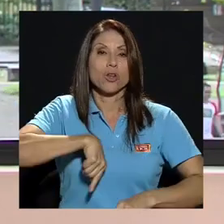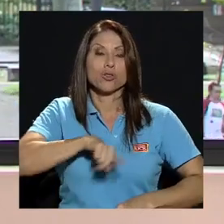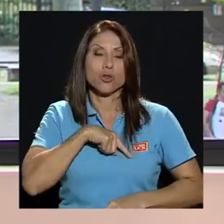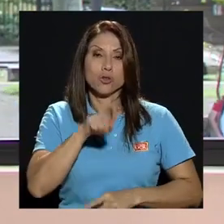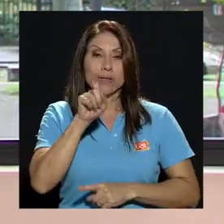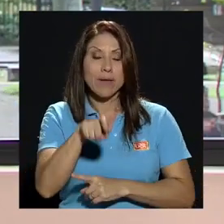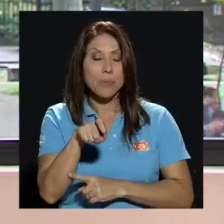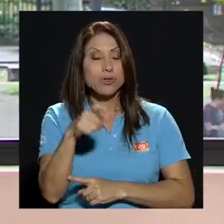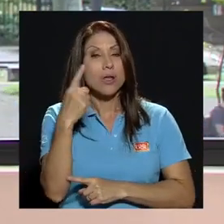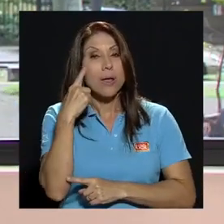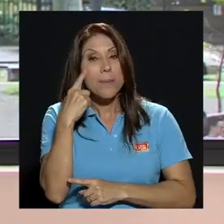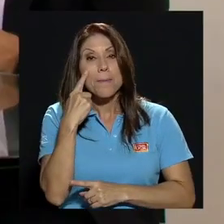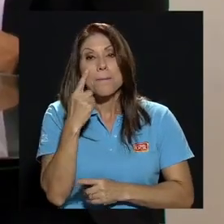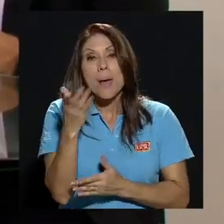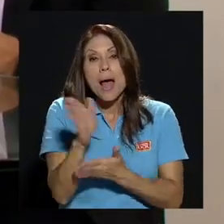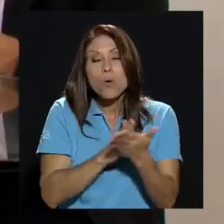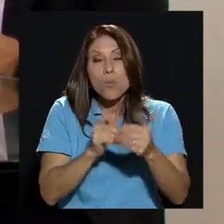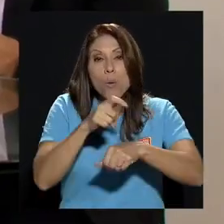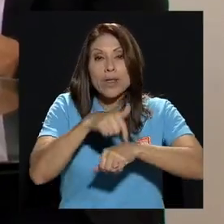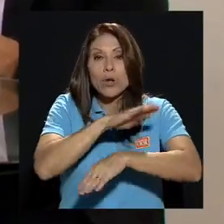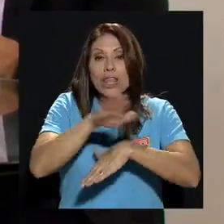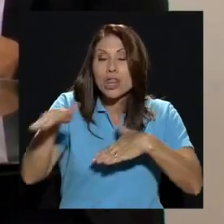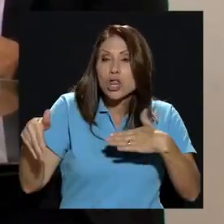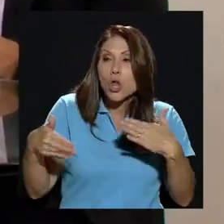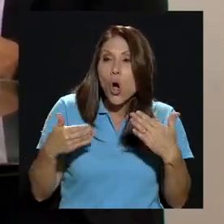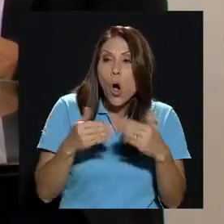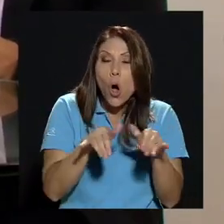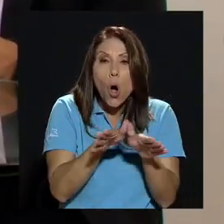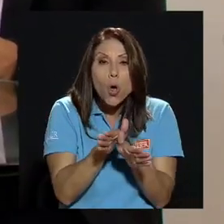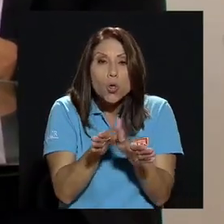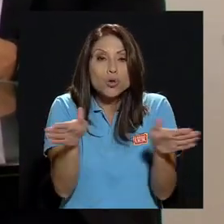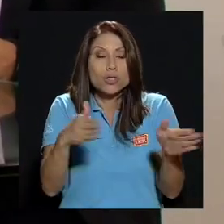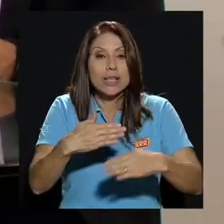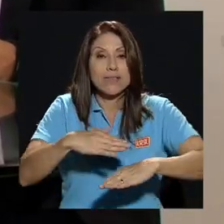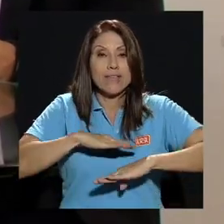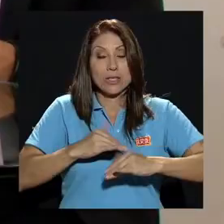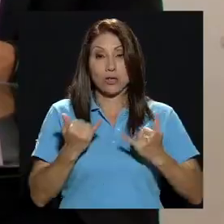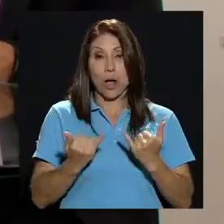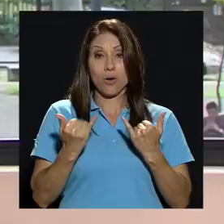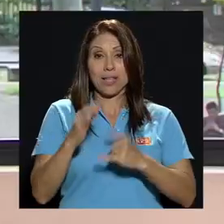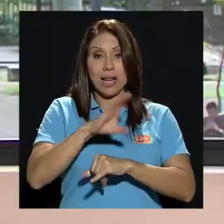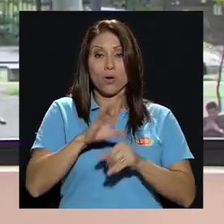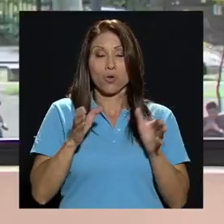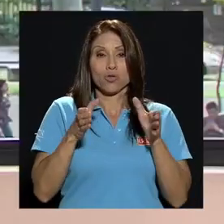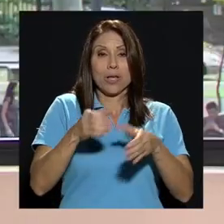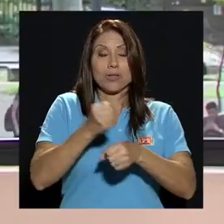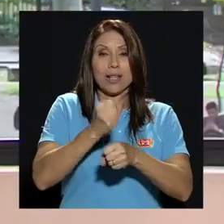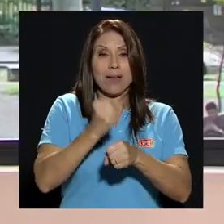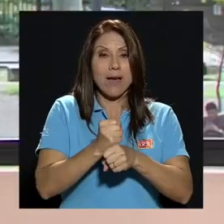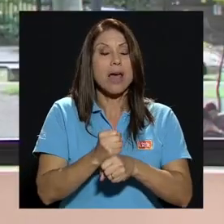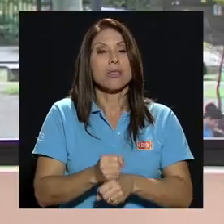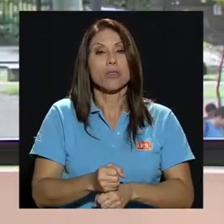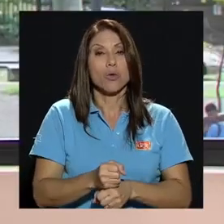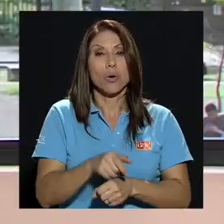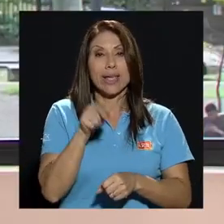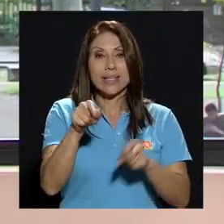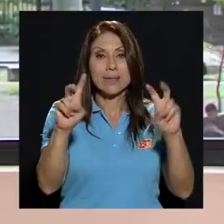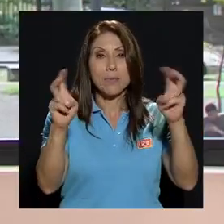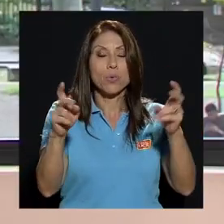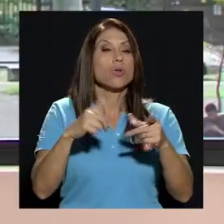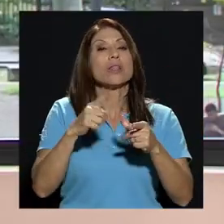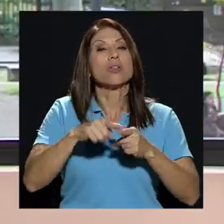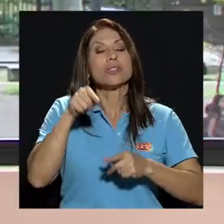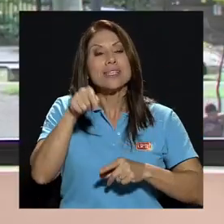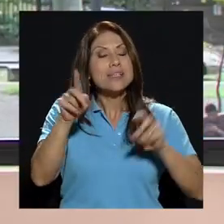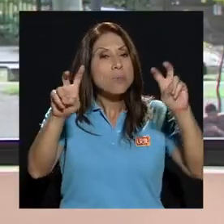que nuevamente estemos satisfechos todos el consejo está trabajando hasta este momento por lo que me he informado ha estado trabajando en ese punto pues entonces este